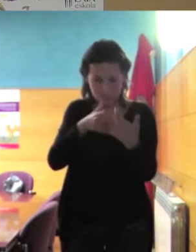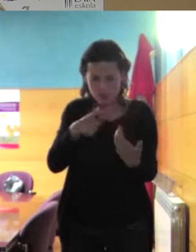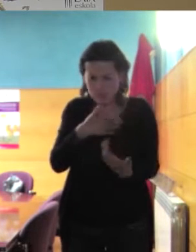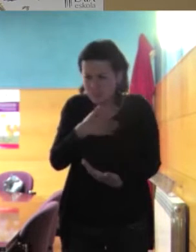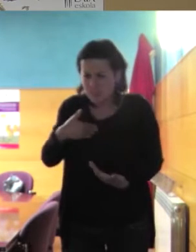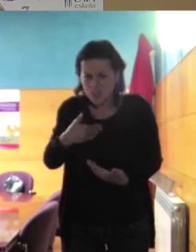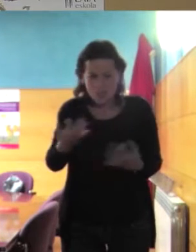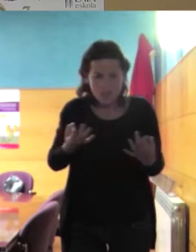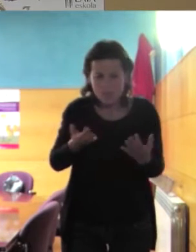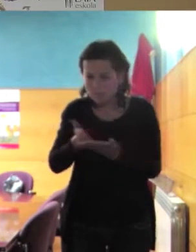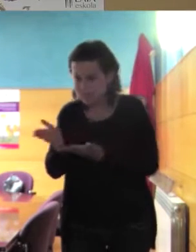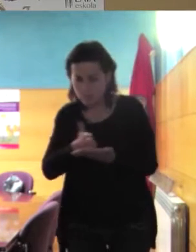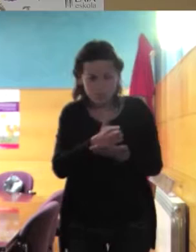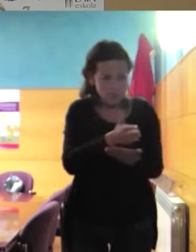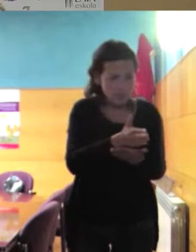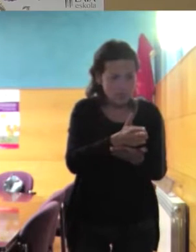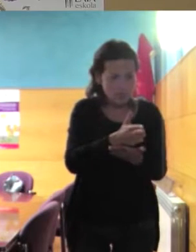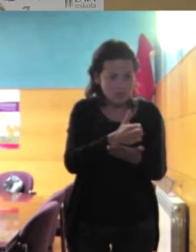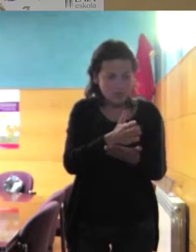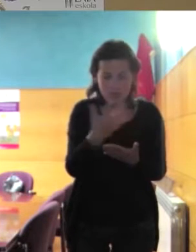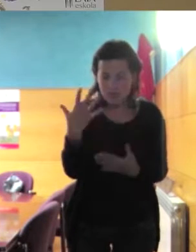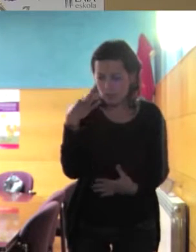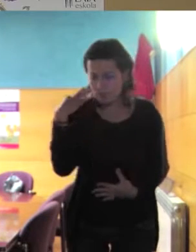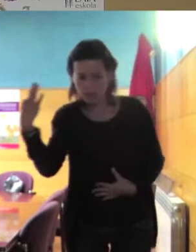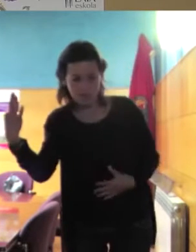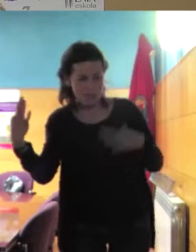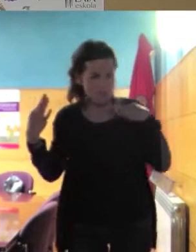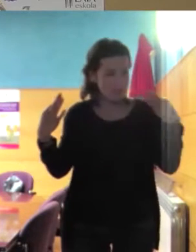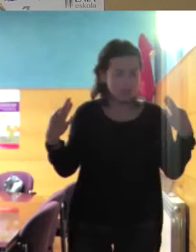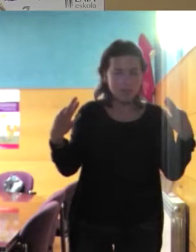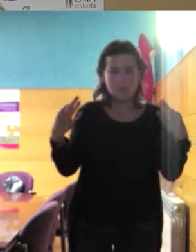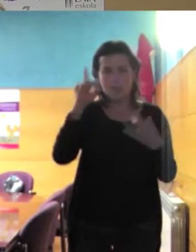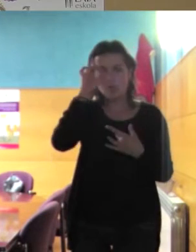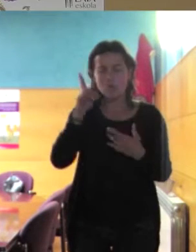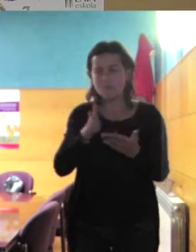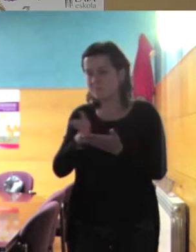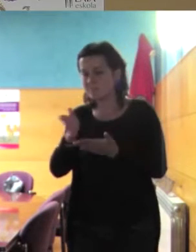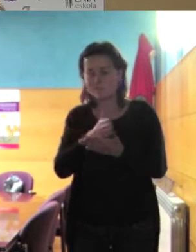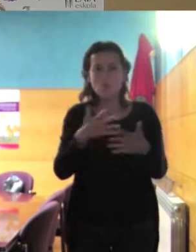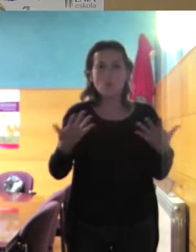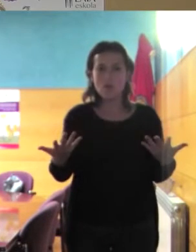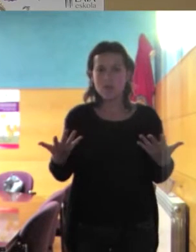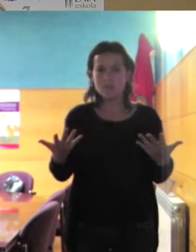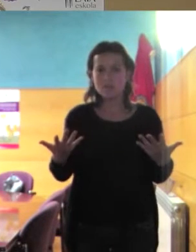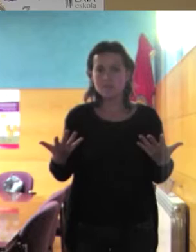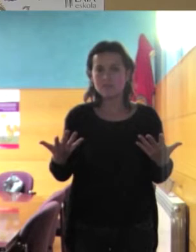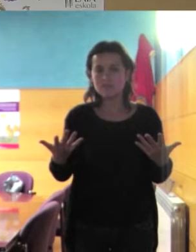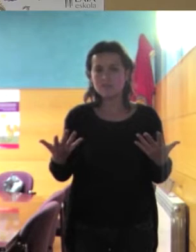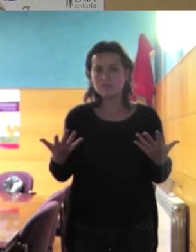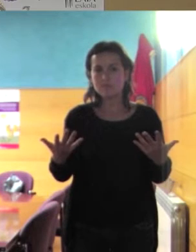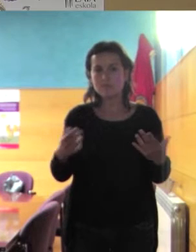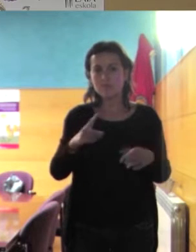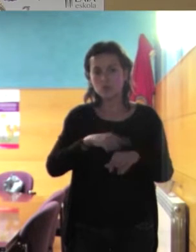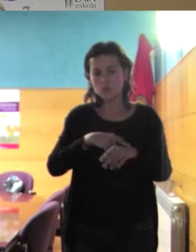cuando están tirando de ella desde distintos lugares pues le cuesta saber lo que ella desea y hasta muy tarde no consigue no